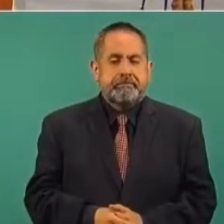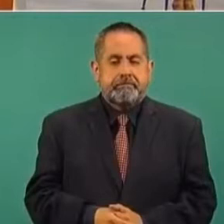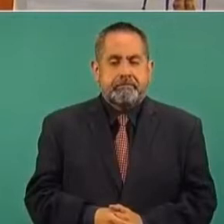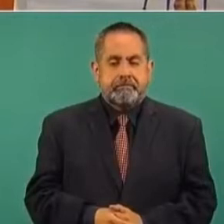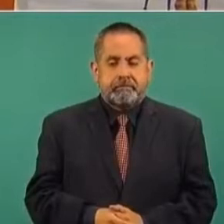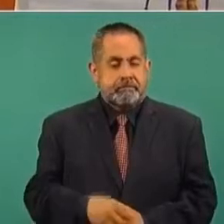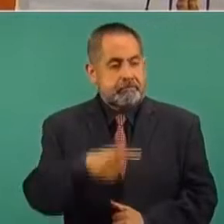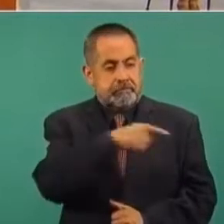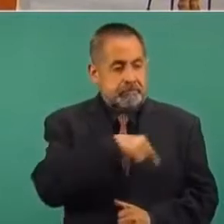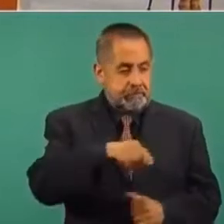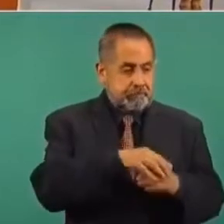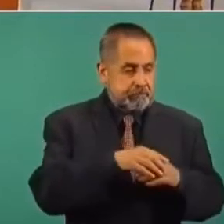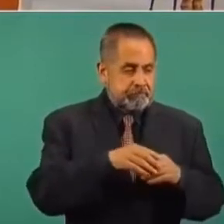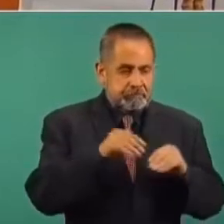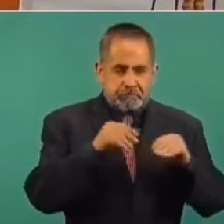Es una campaña,